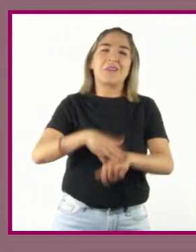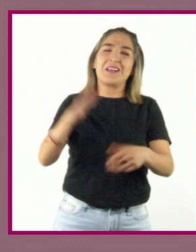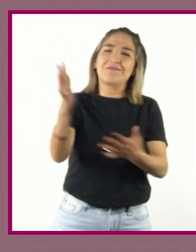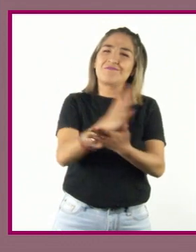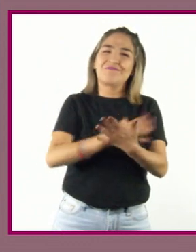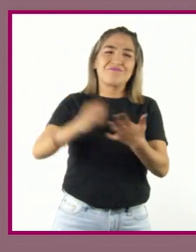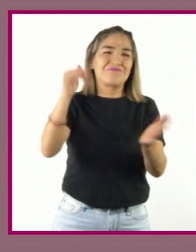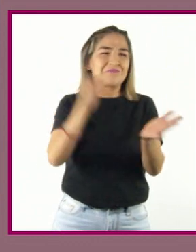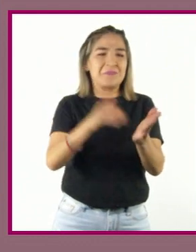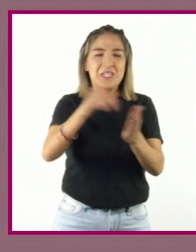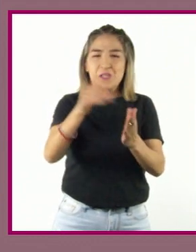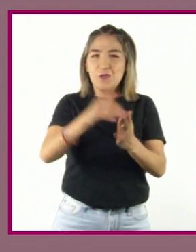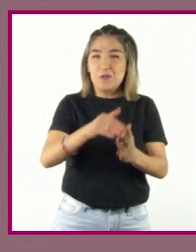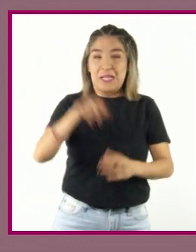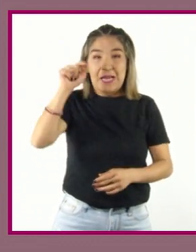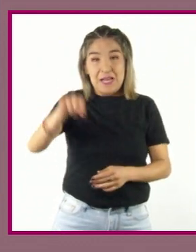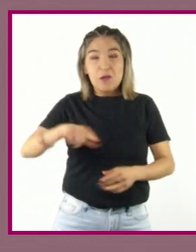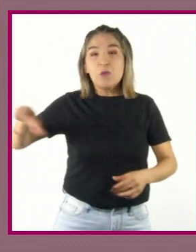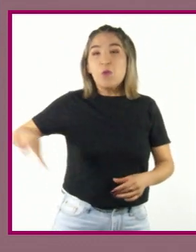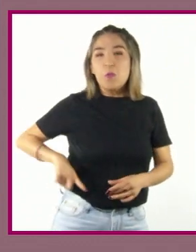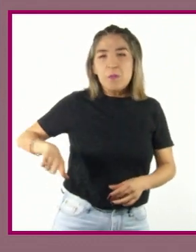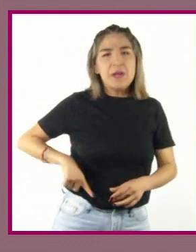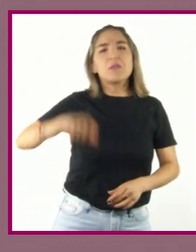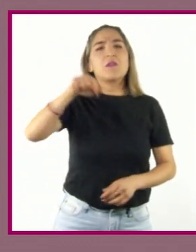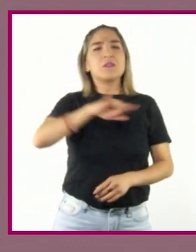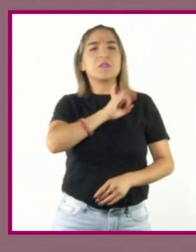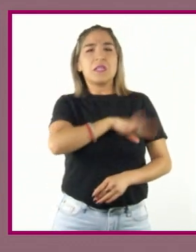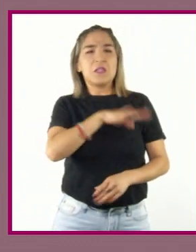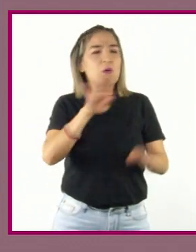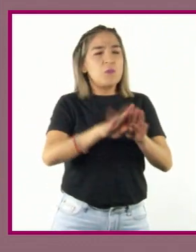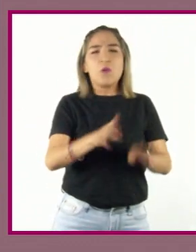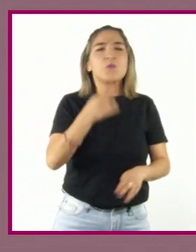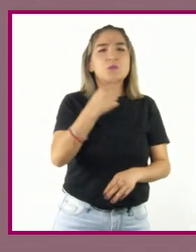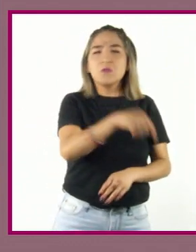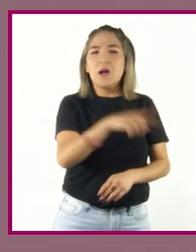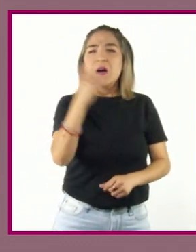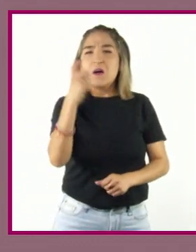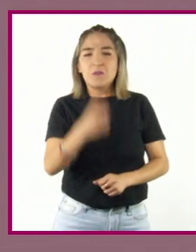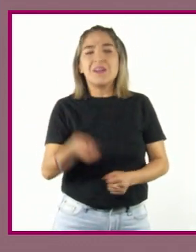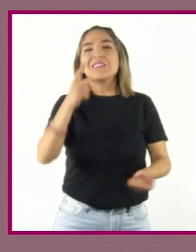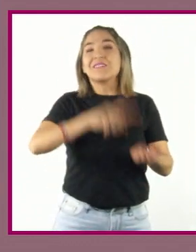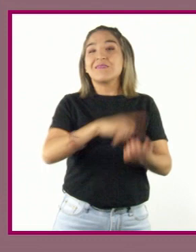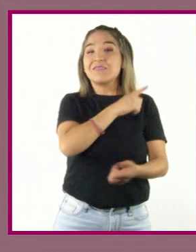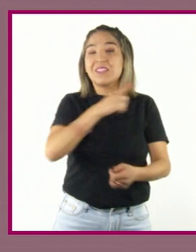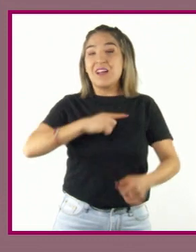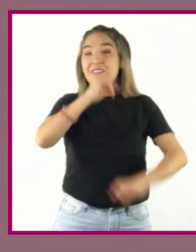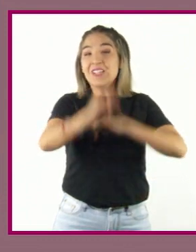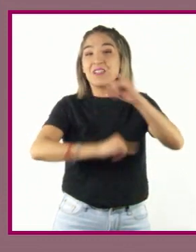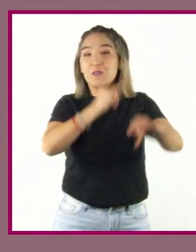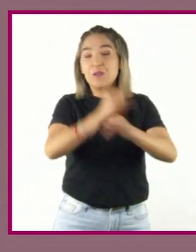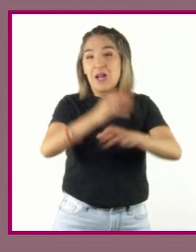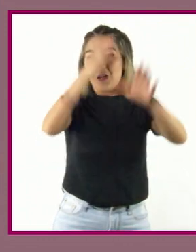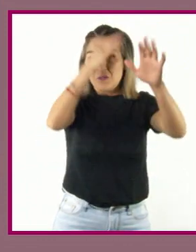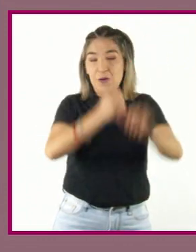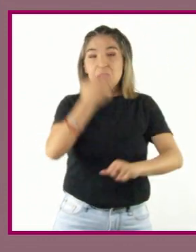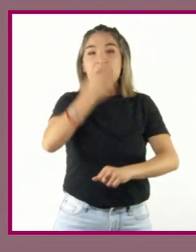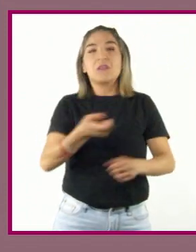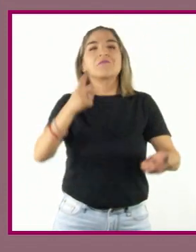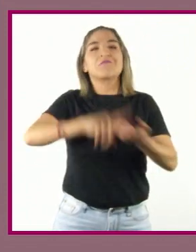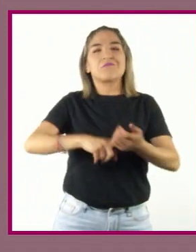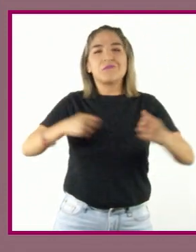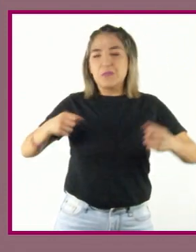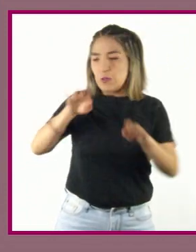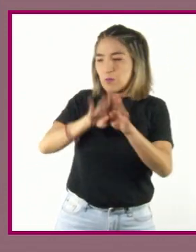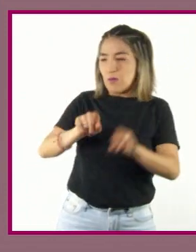Para el gobierno de Chile, el uso del agua de este río debe regirse bajo leyes internacionales por ubicarse en una frontera.